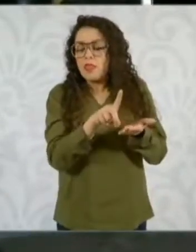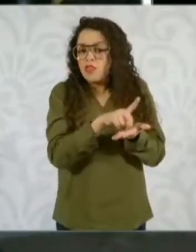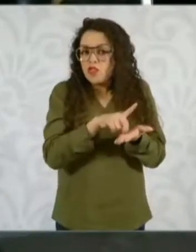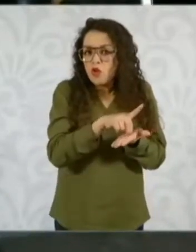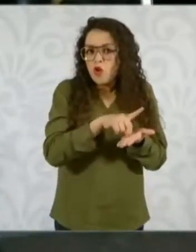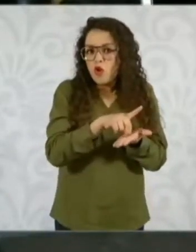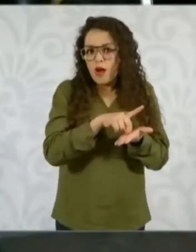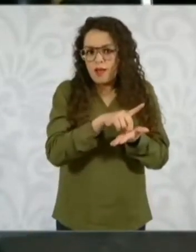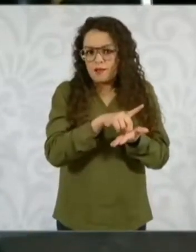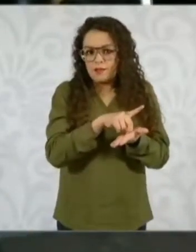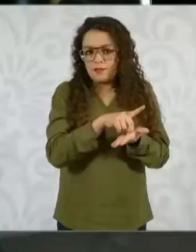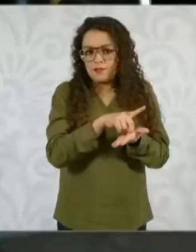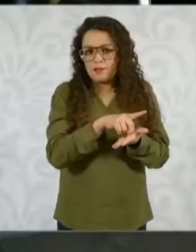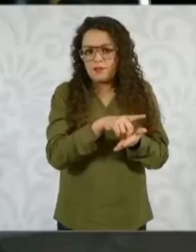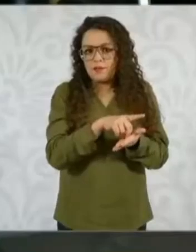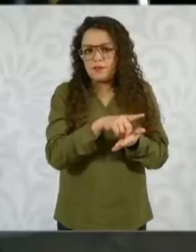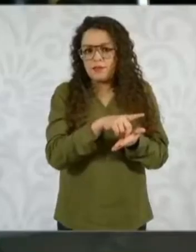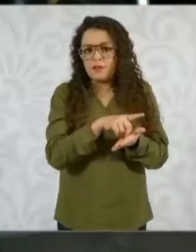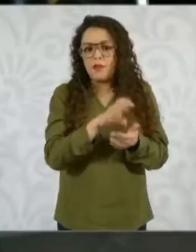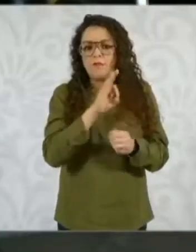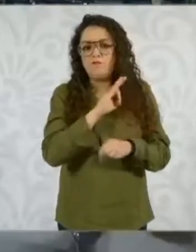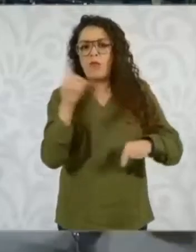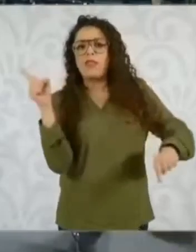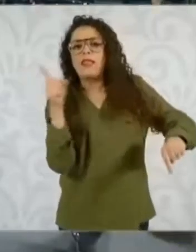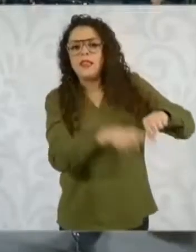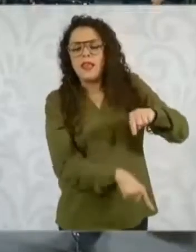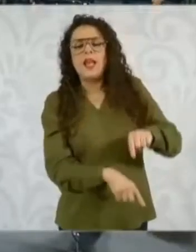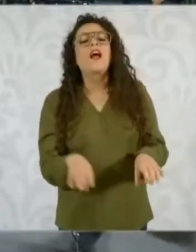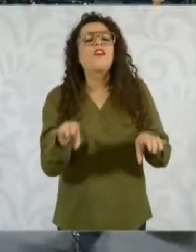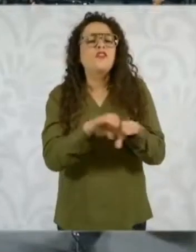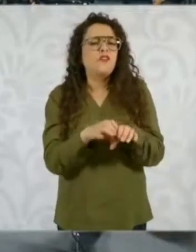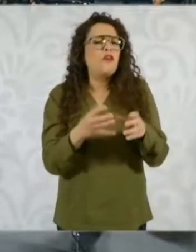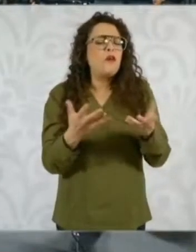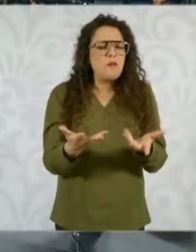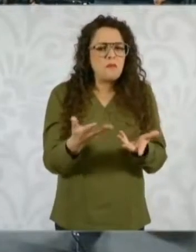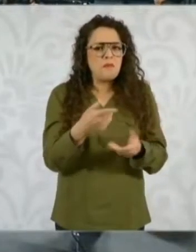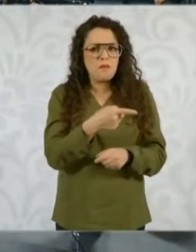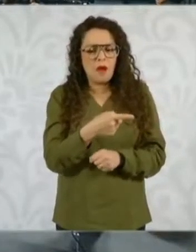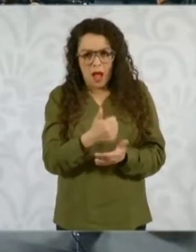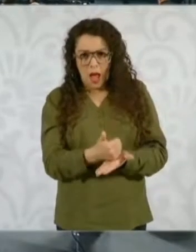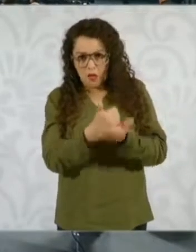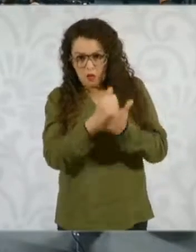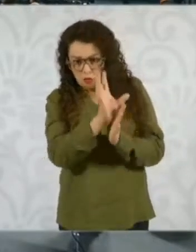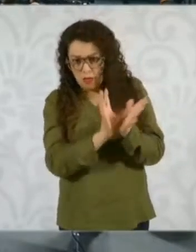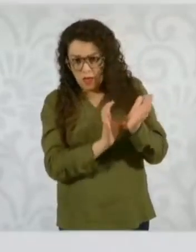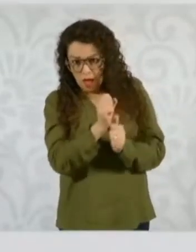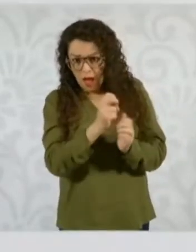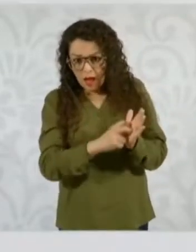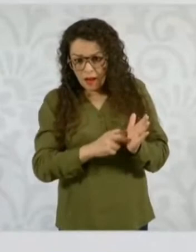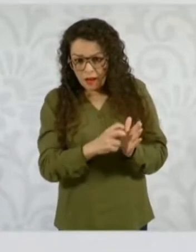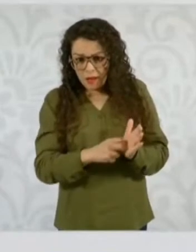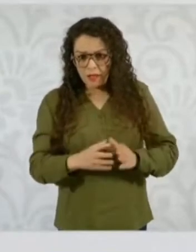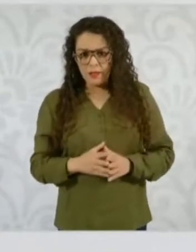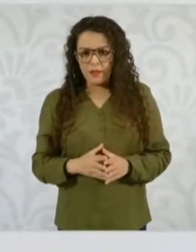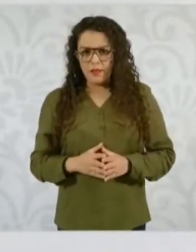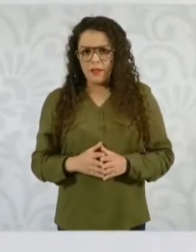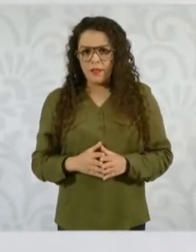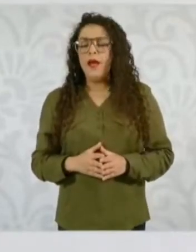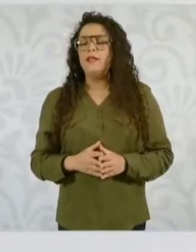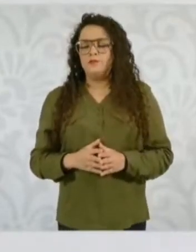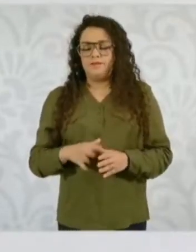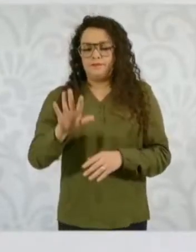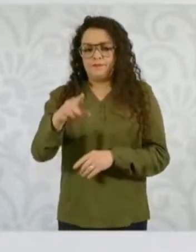sea atacada. Sí. A ver, empiezo por la